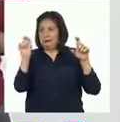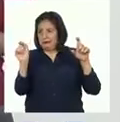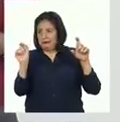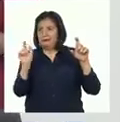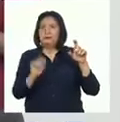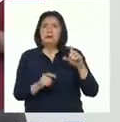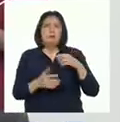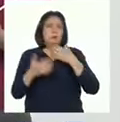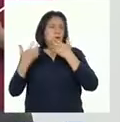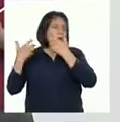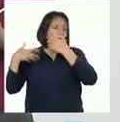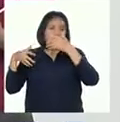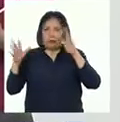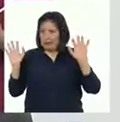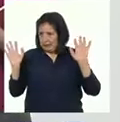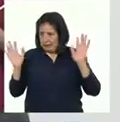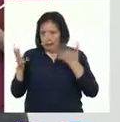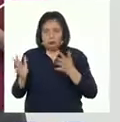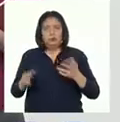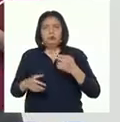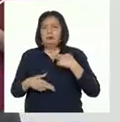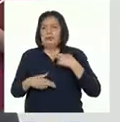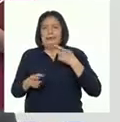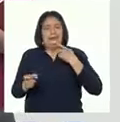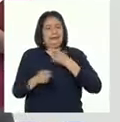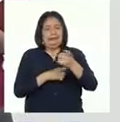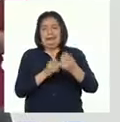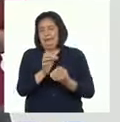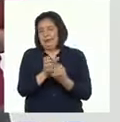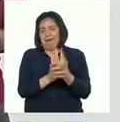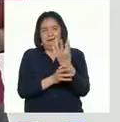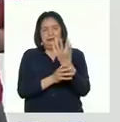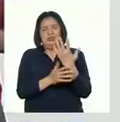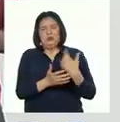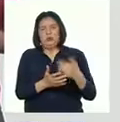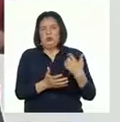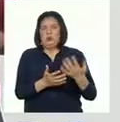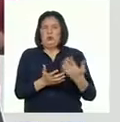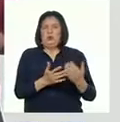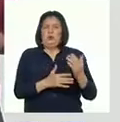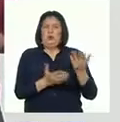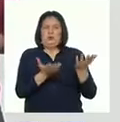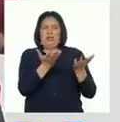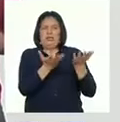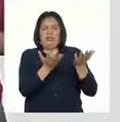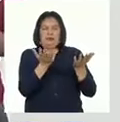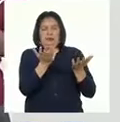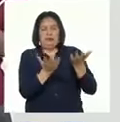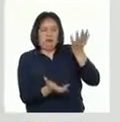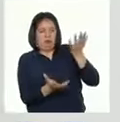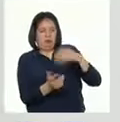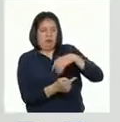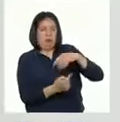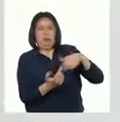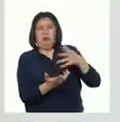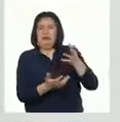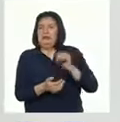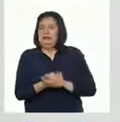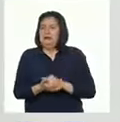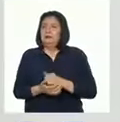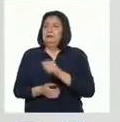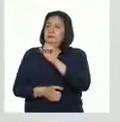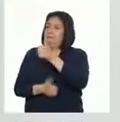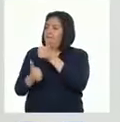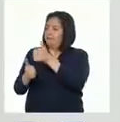así. Cualquier actividad humana que afecte a las plantas podría alterar el equilibrio del ecosistema. Bien,